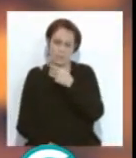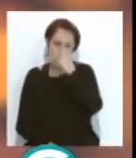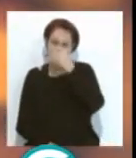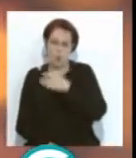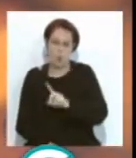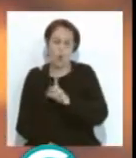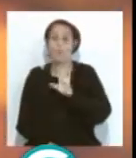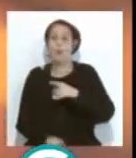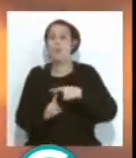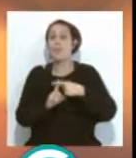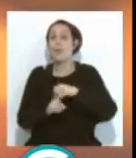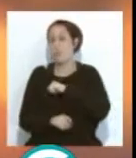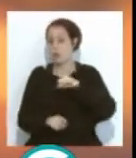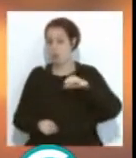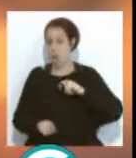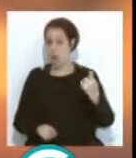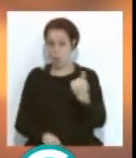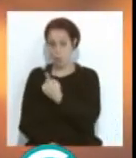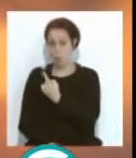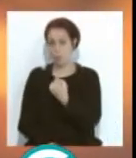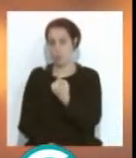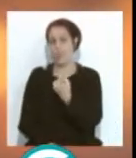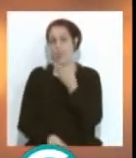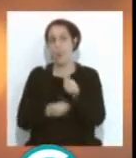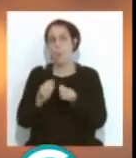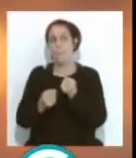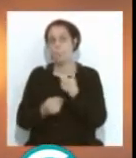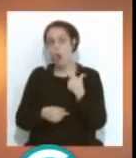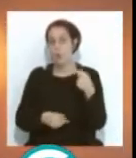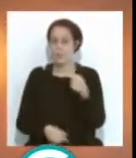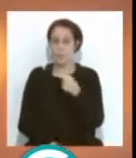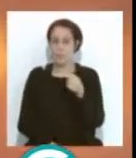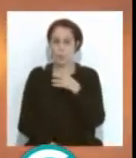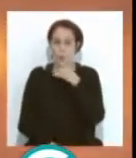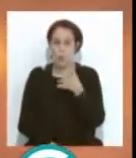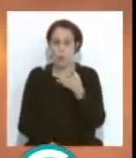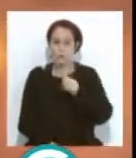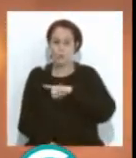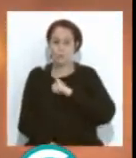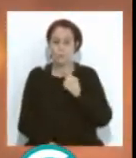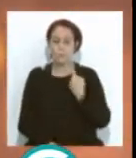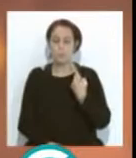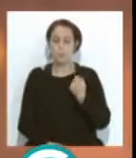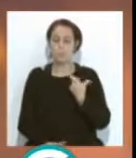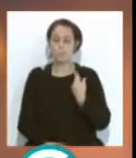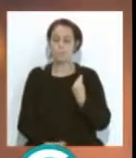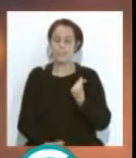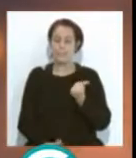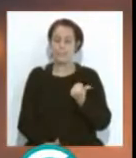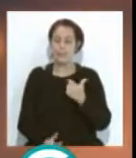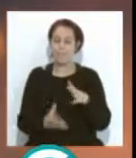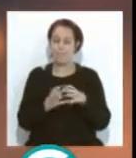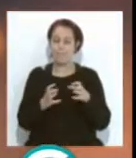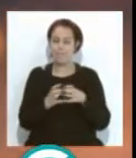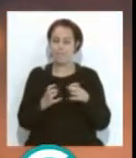es verdad que a nivel personal de cada uno sí va a hacer un poquito negativo porque nos vamos a quedar un poco con la mire en los labios algunos, con las ganas que